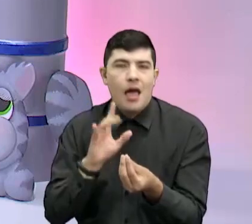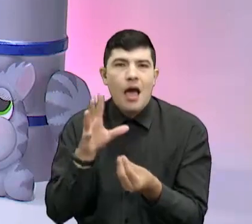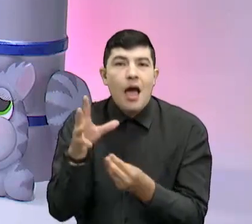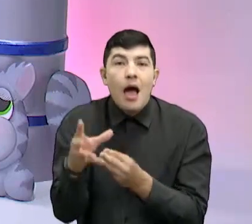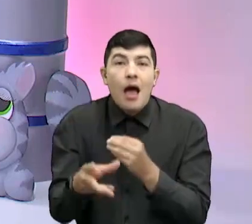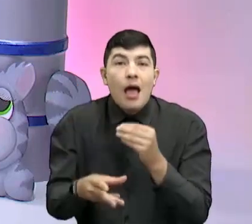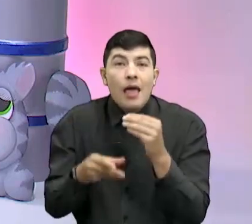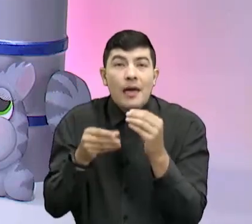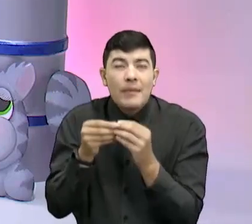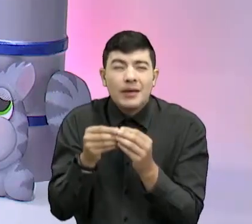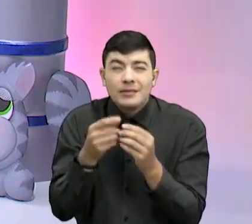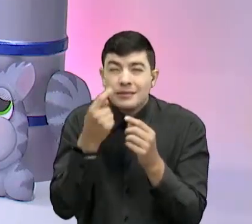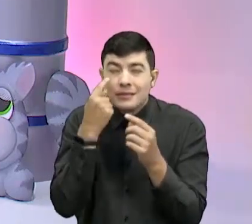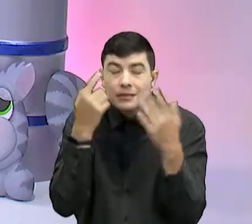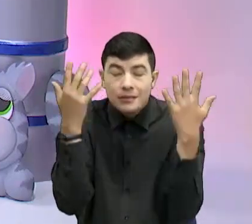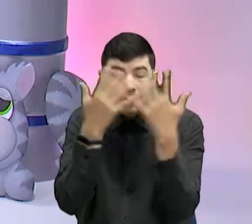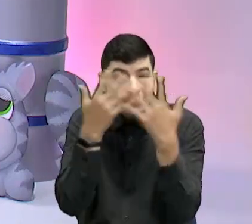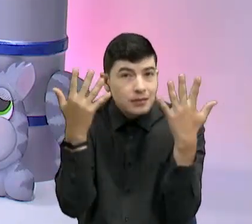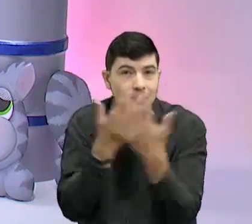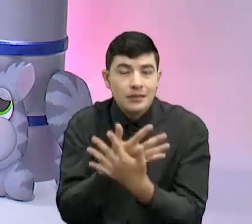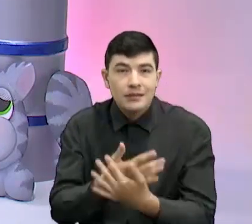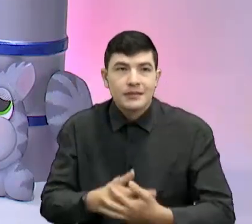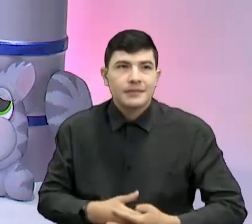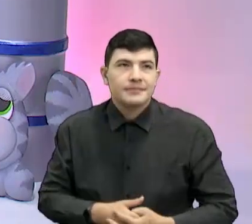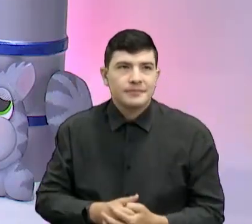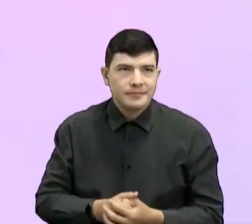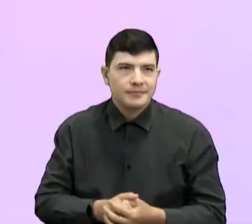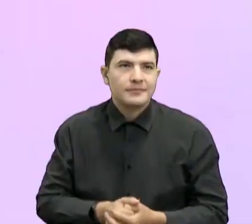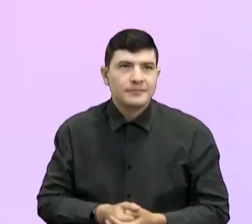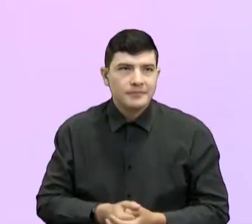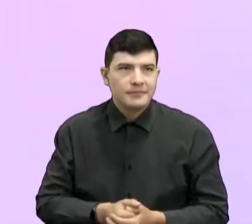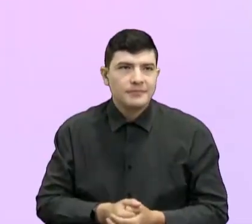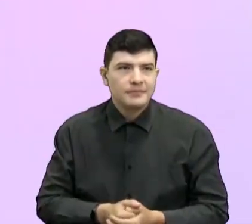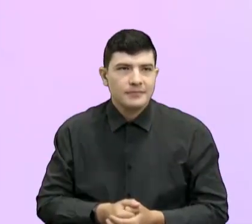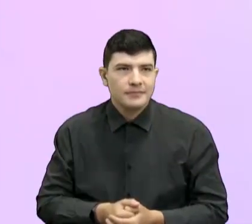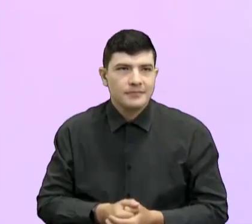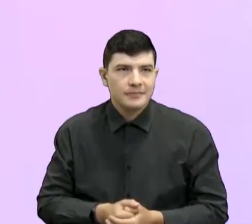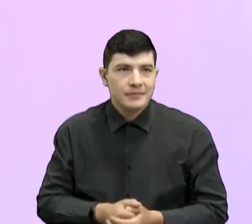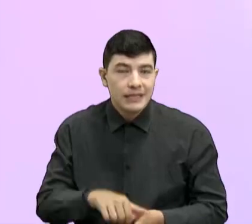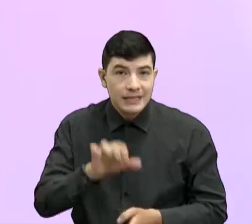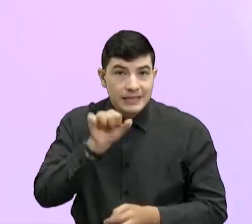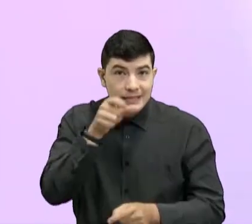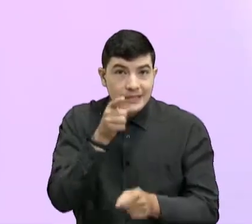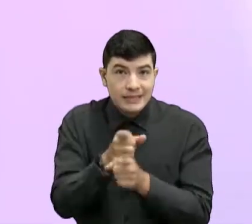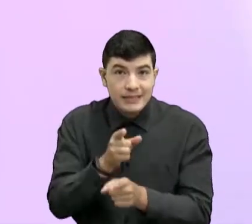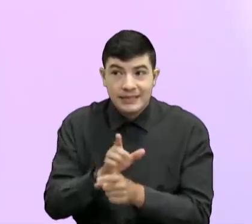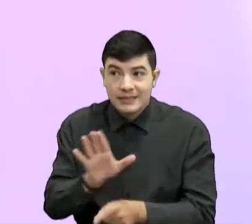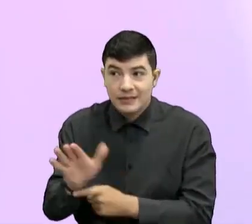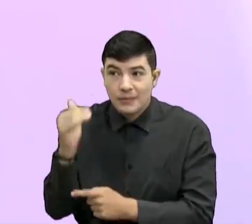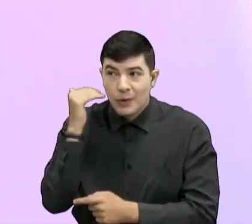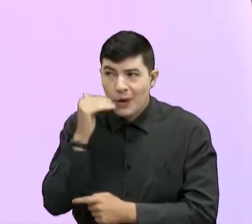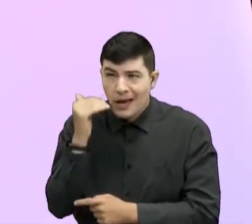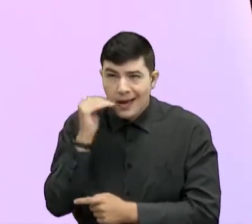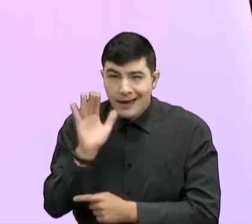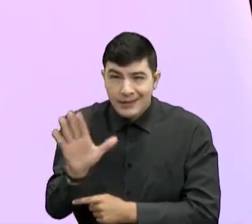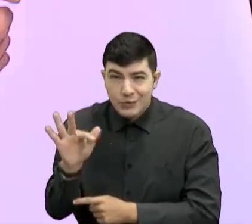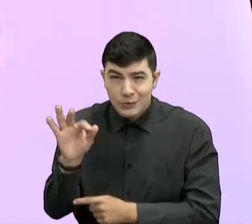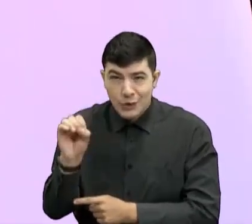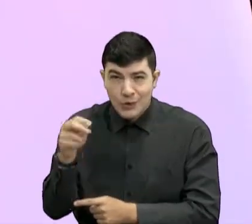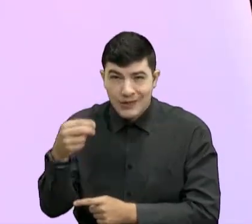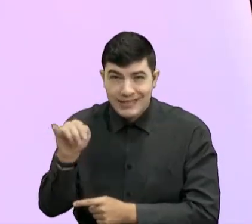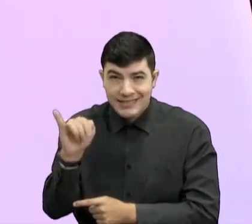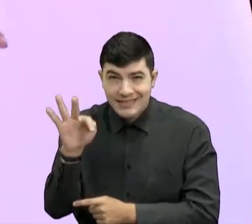segatona, diría mi mamá. Fíjate, mi querida Ariadita, que a la señora Toñita va a tocar revisarla